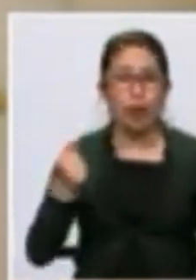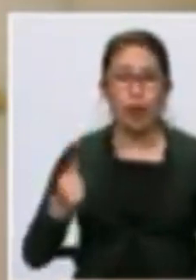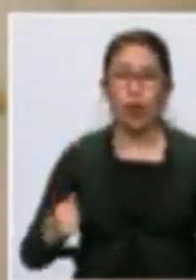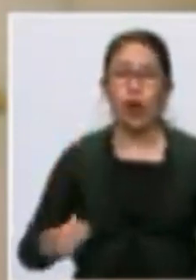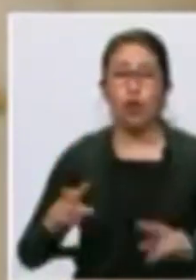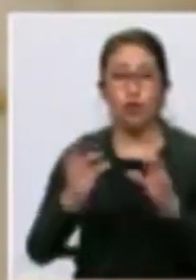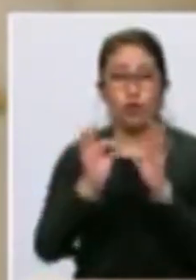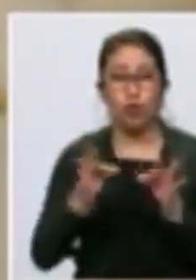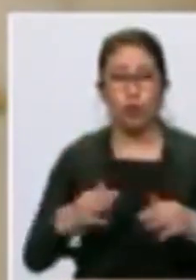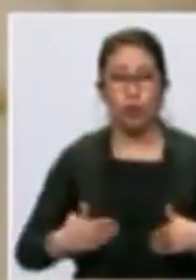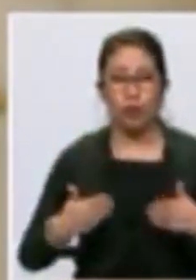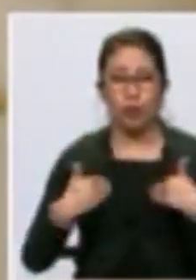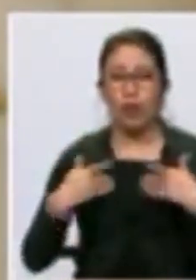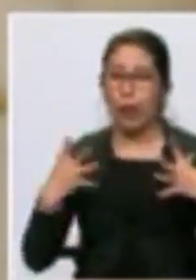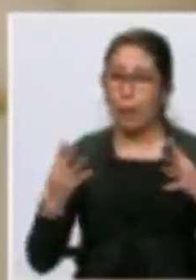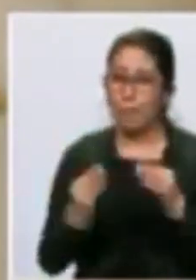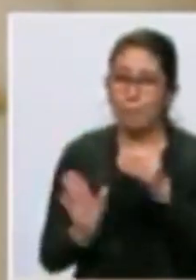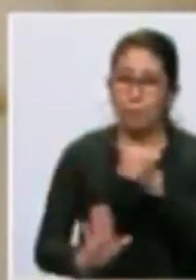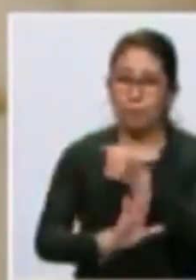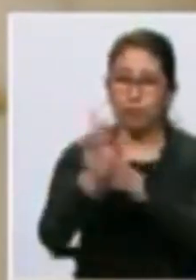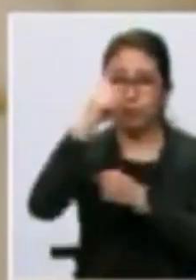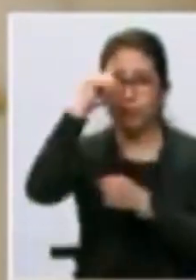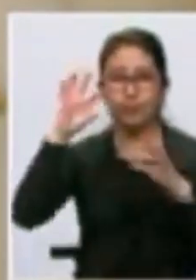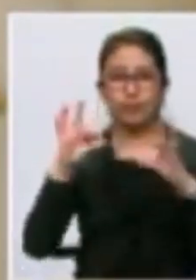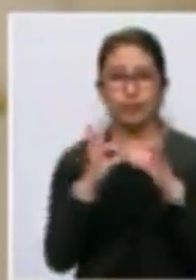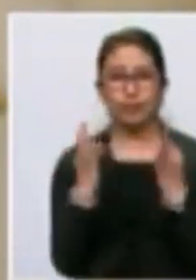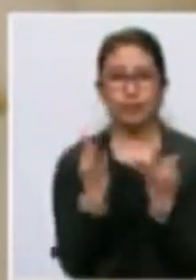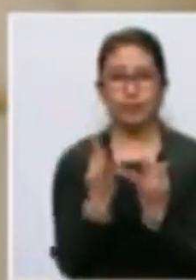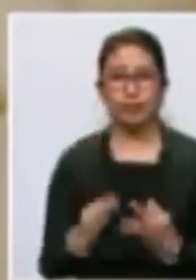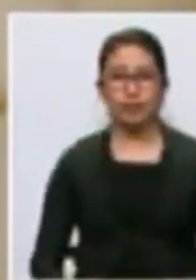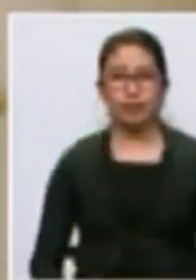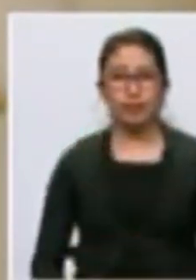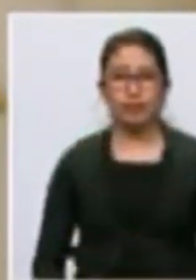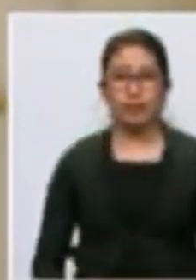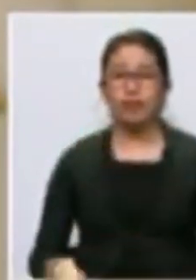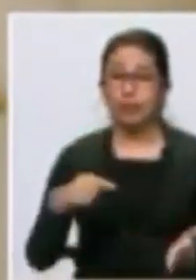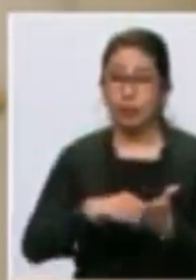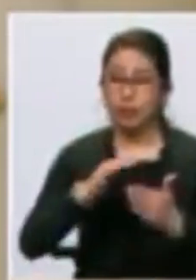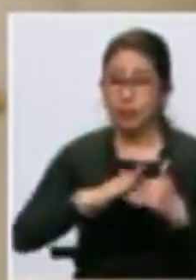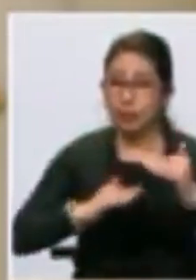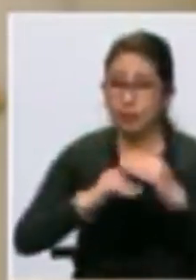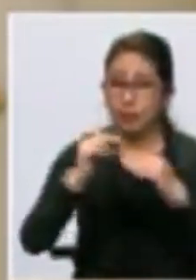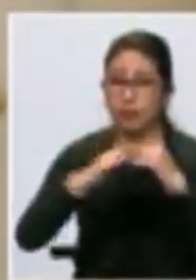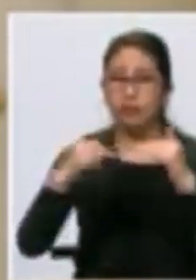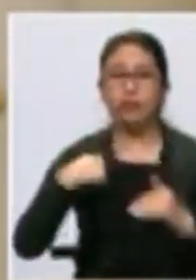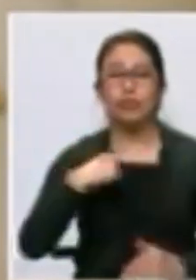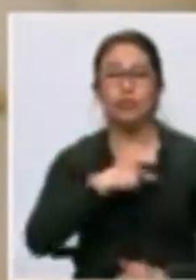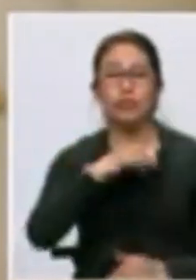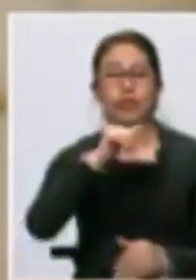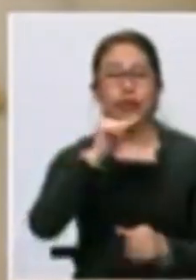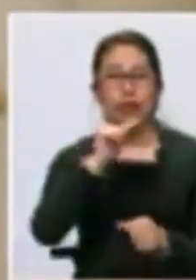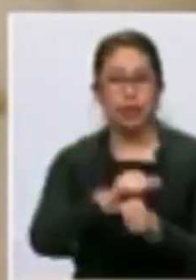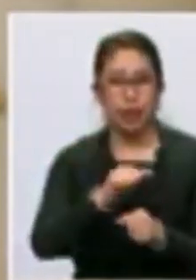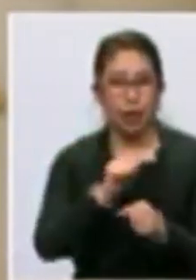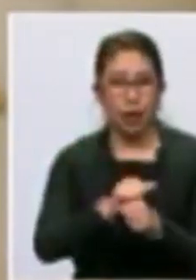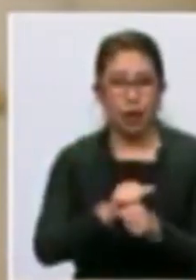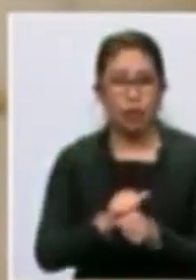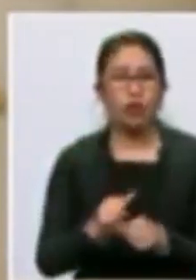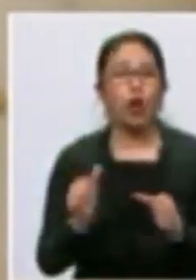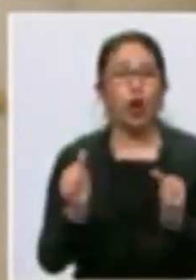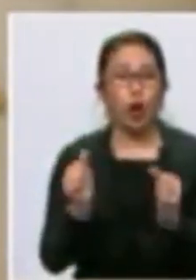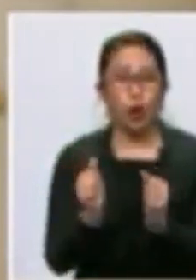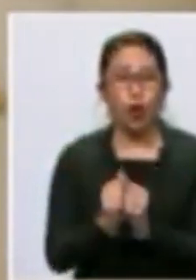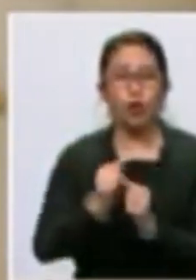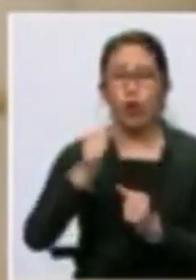y más seguridad ciudadana para las familias. En estas obras trabajaremos con la mano de obra que